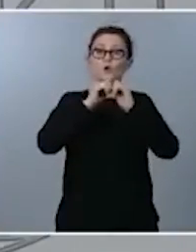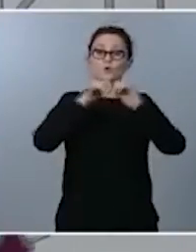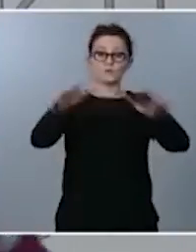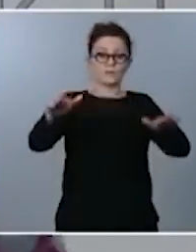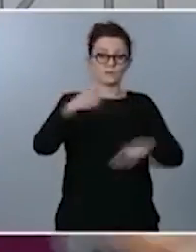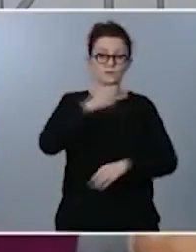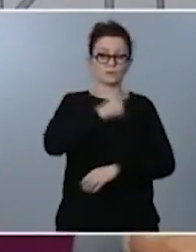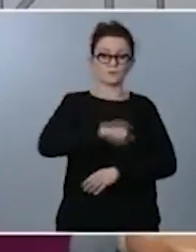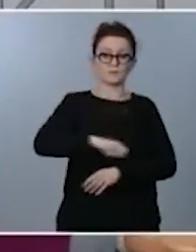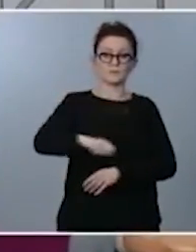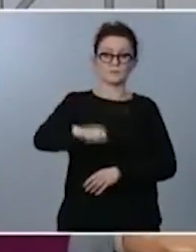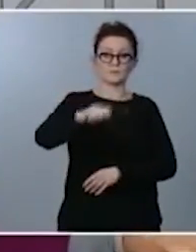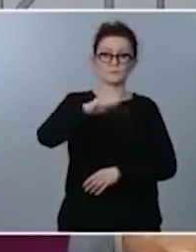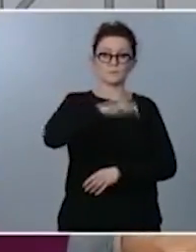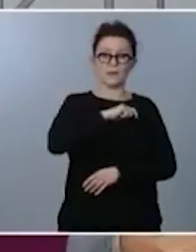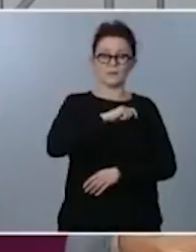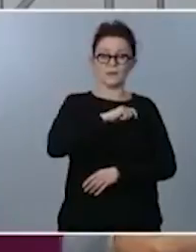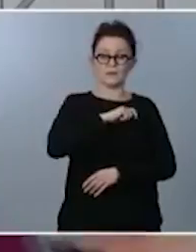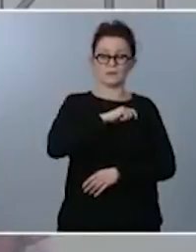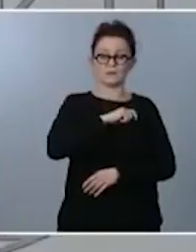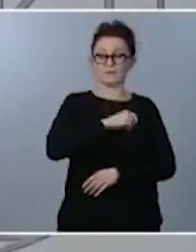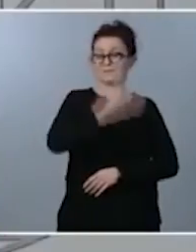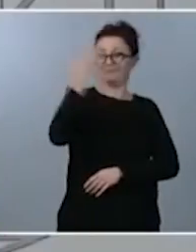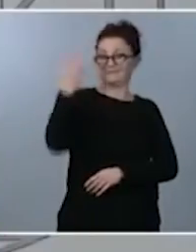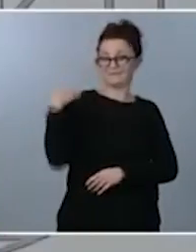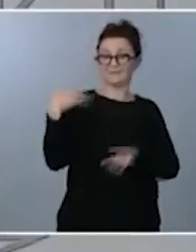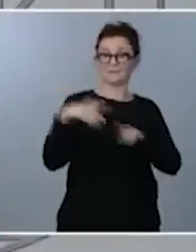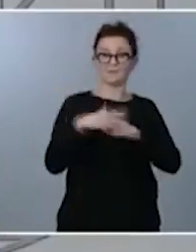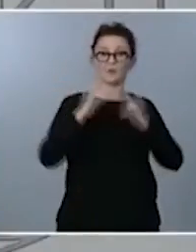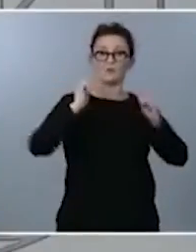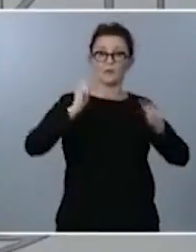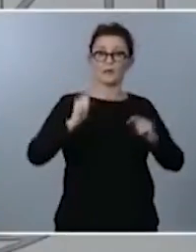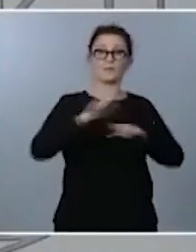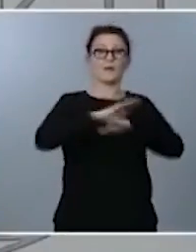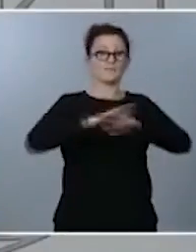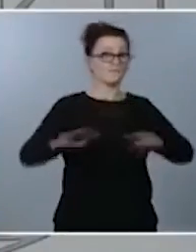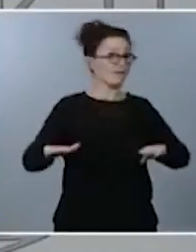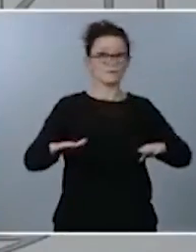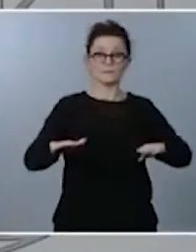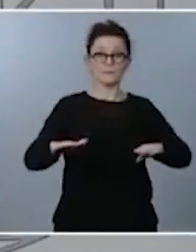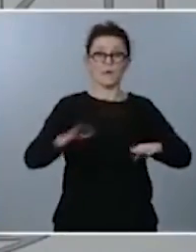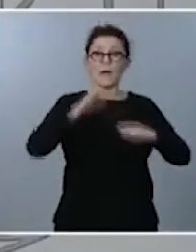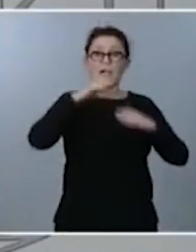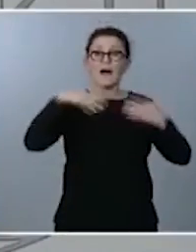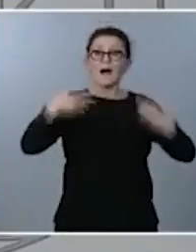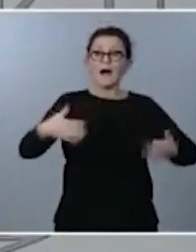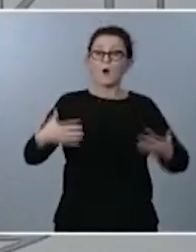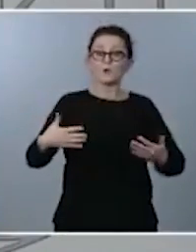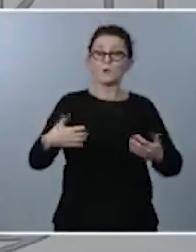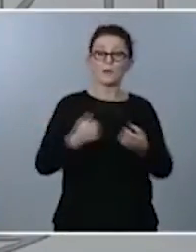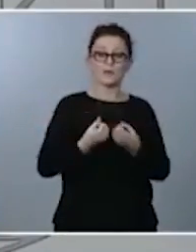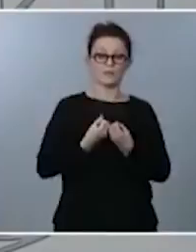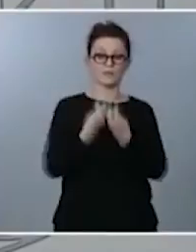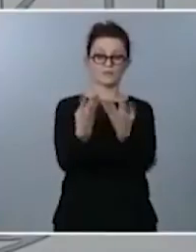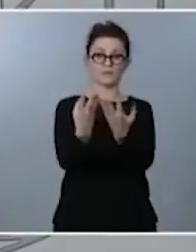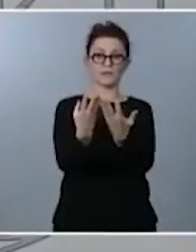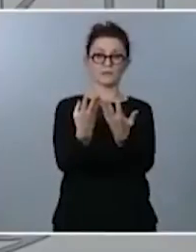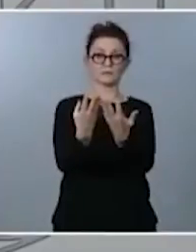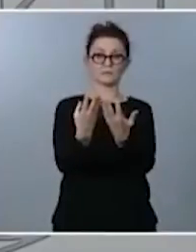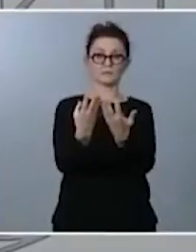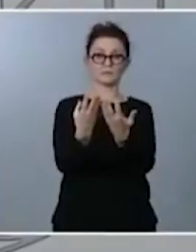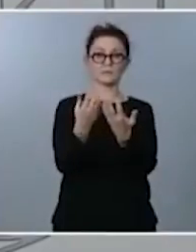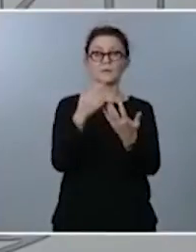desde que abandonamos el anterior estado de alarma es ahora donde las cifras arrojan el consejo la